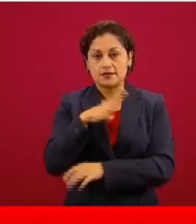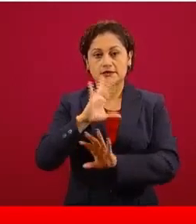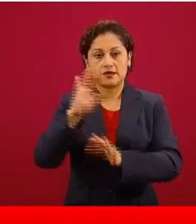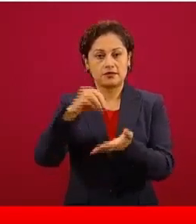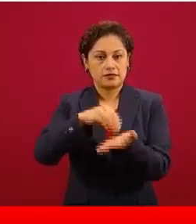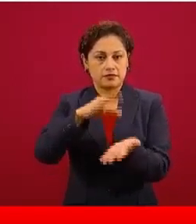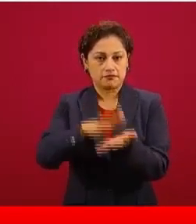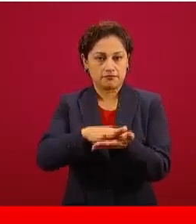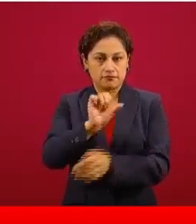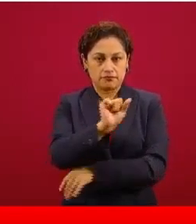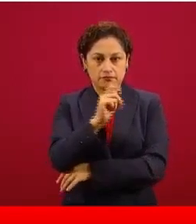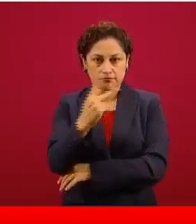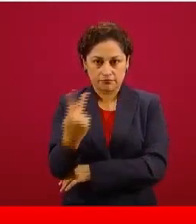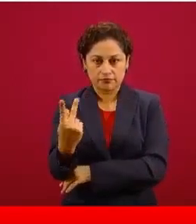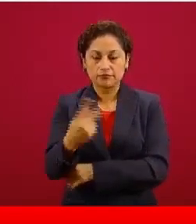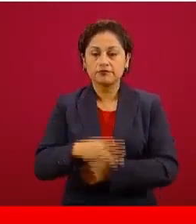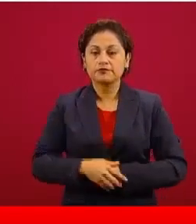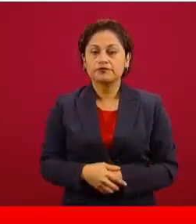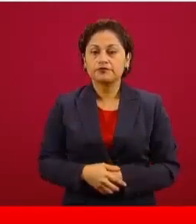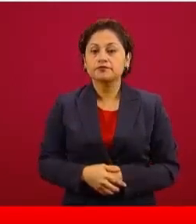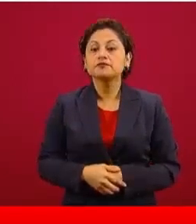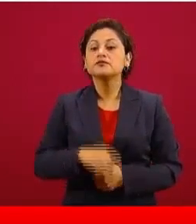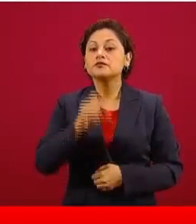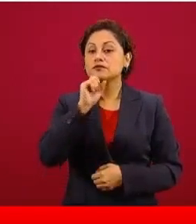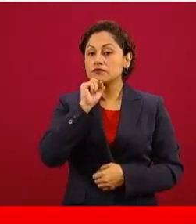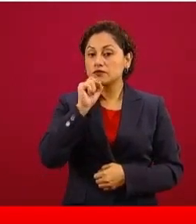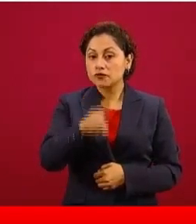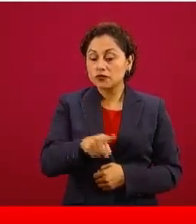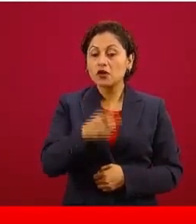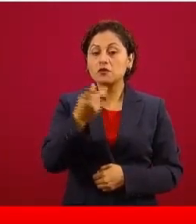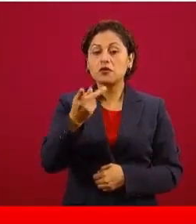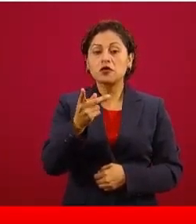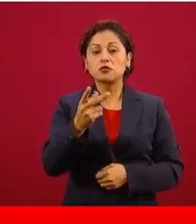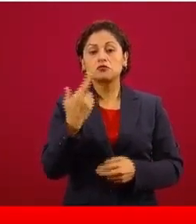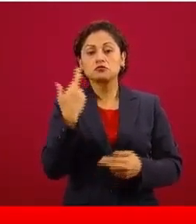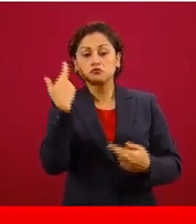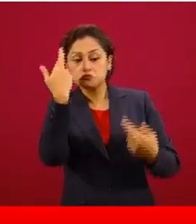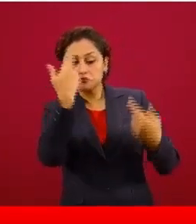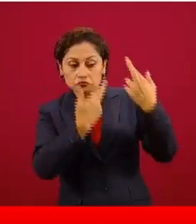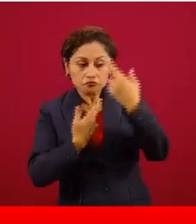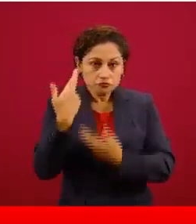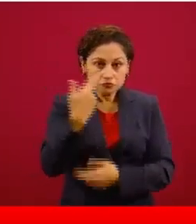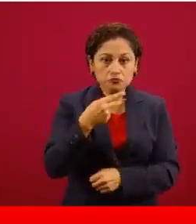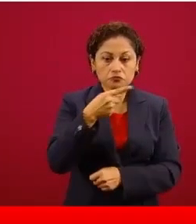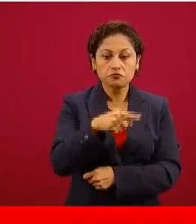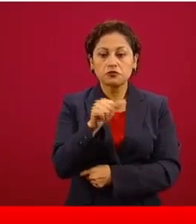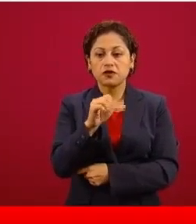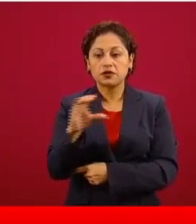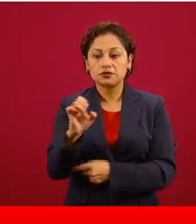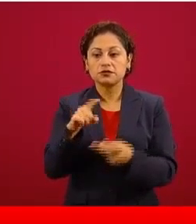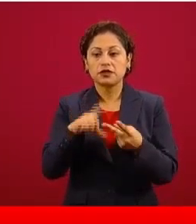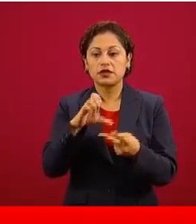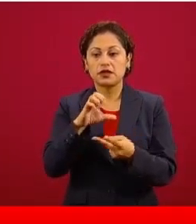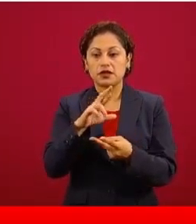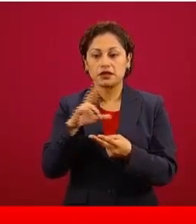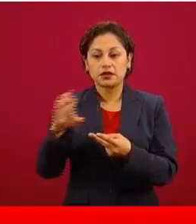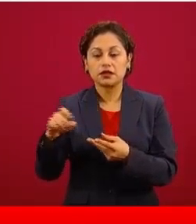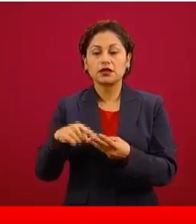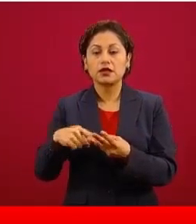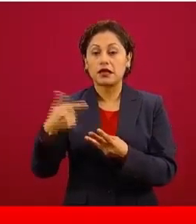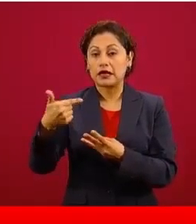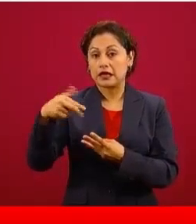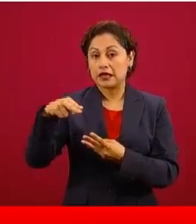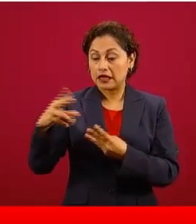app. Y como verificativos especiales que mencionaba hace un momento, estuvimos ASEA, CRE, la Guardia Nacional, que